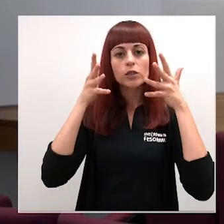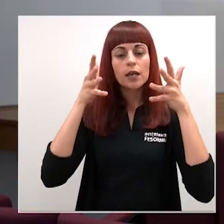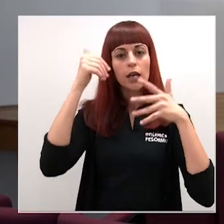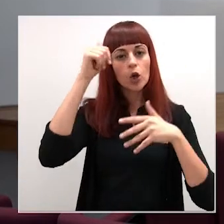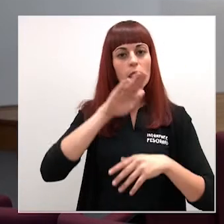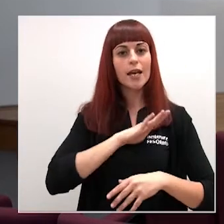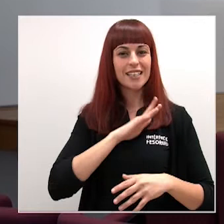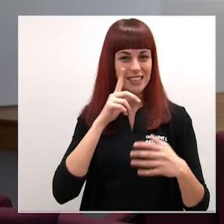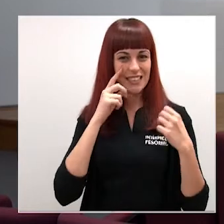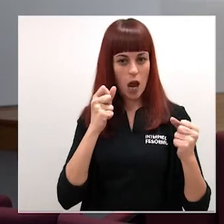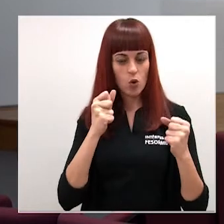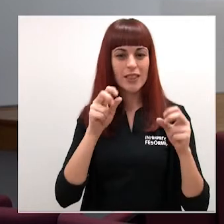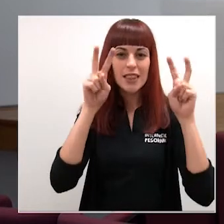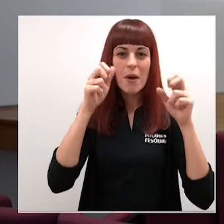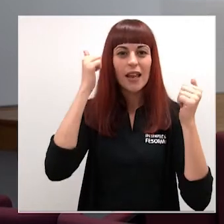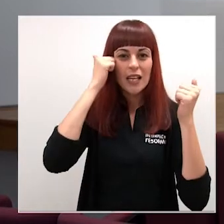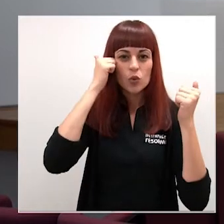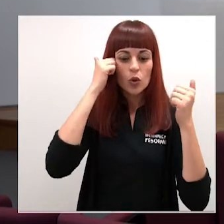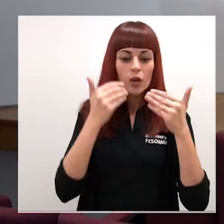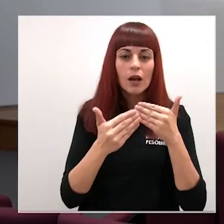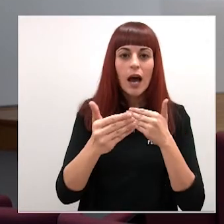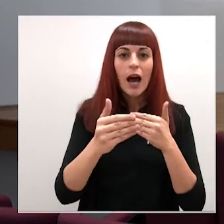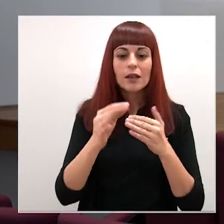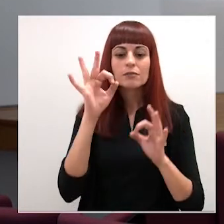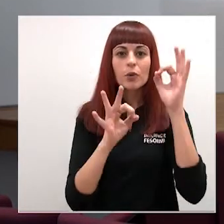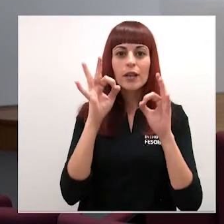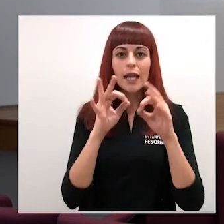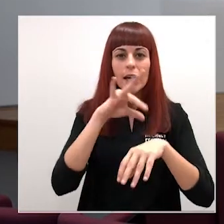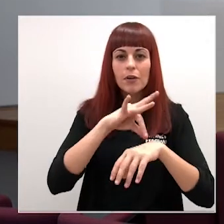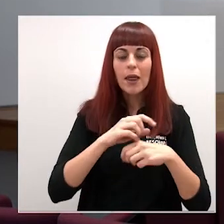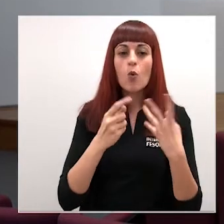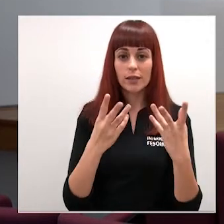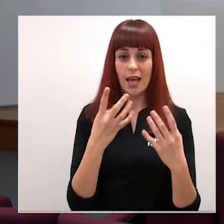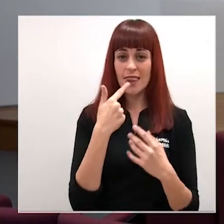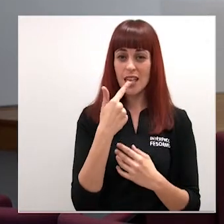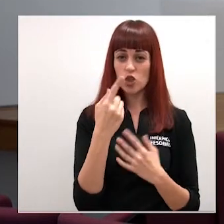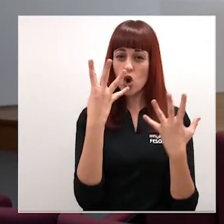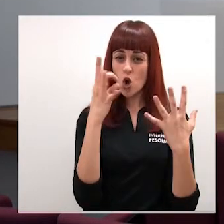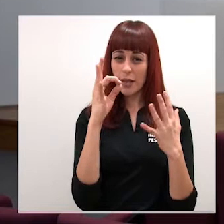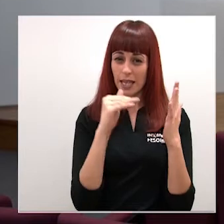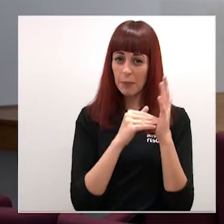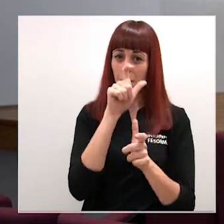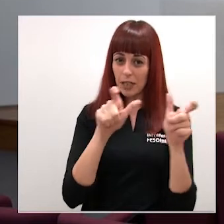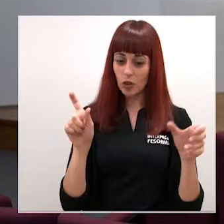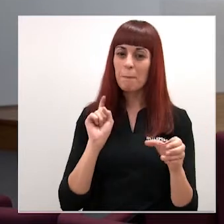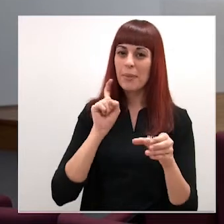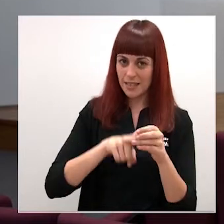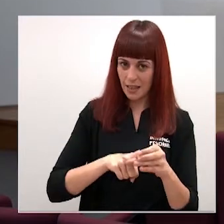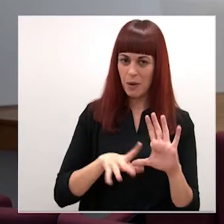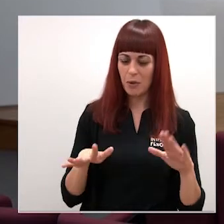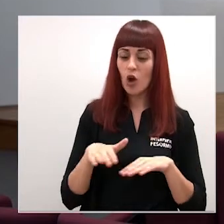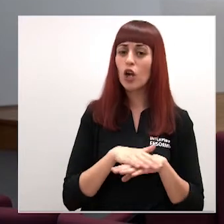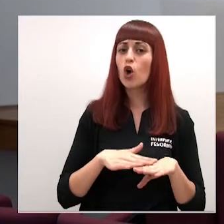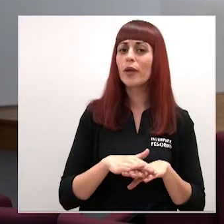salud sobre el estudio de cero prevalencia unas 90.000 personas van a participar en este estudio desde el gobierno dicen